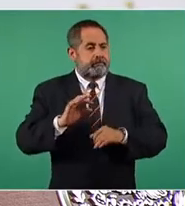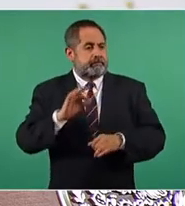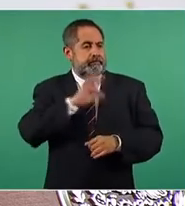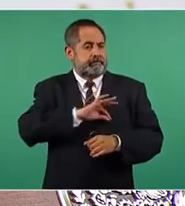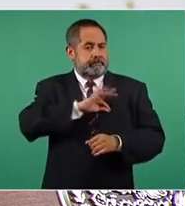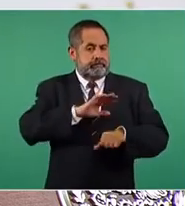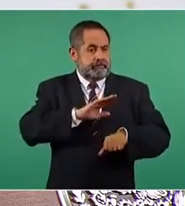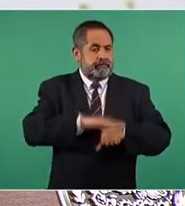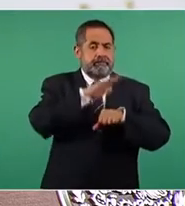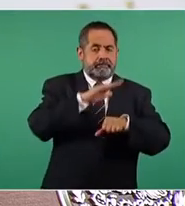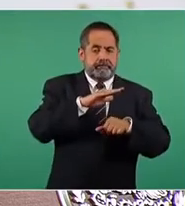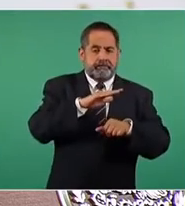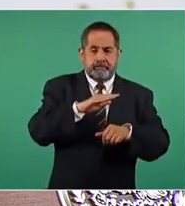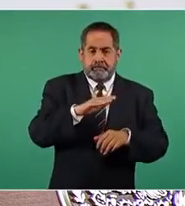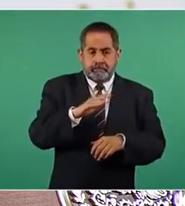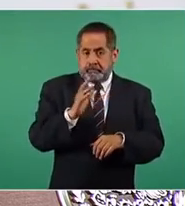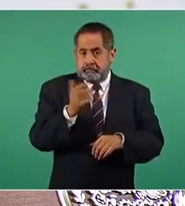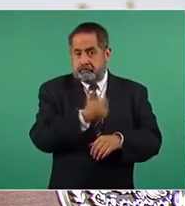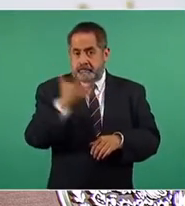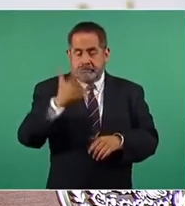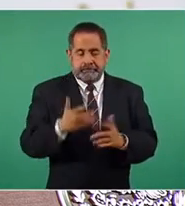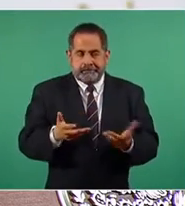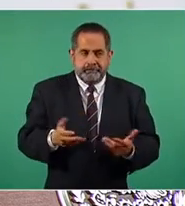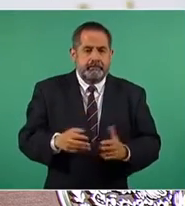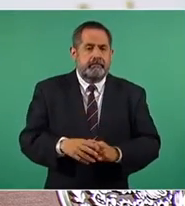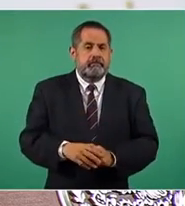consumidor a un precio muy elevado.